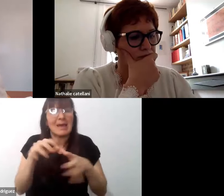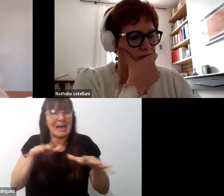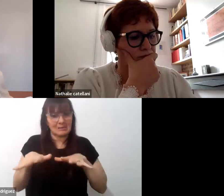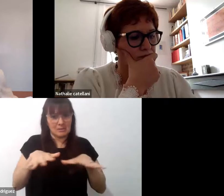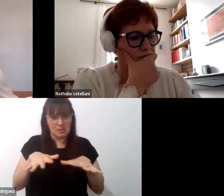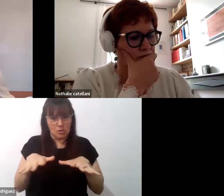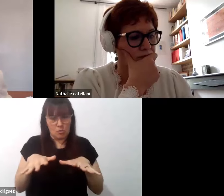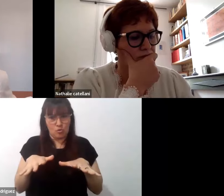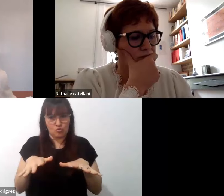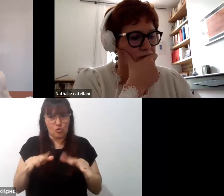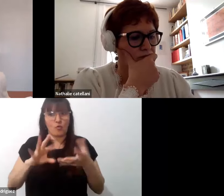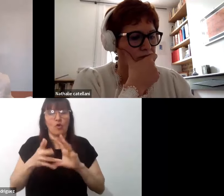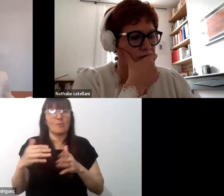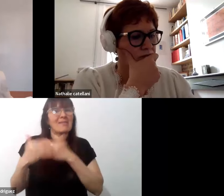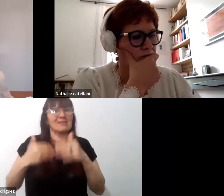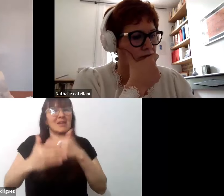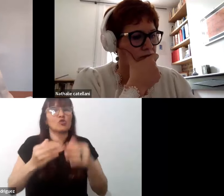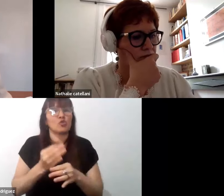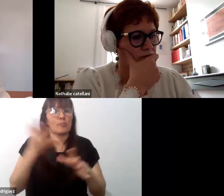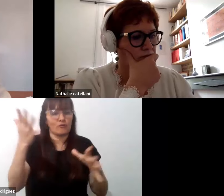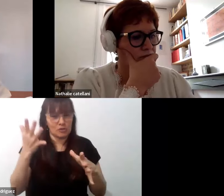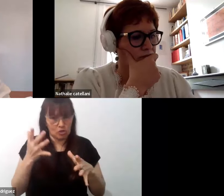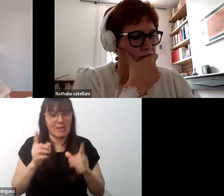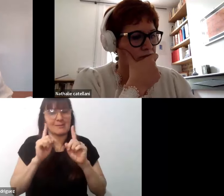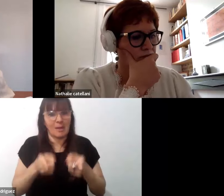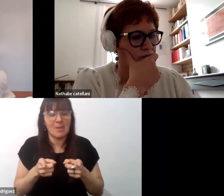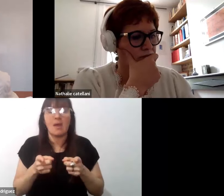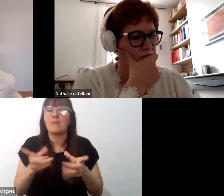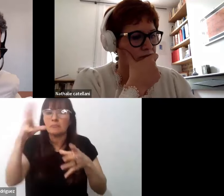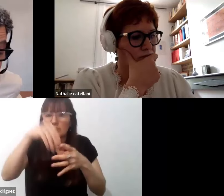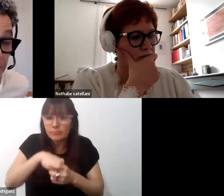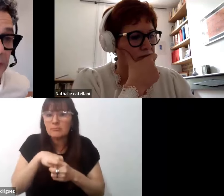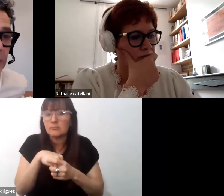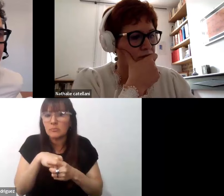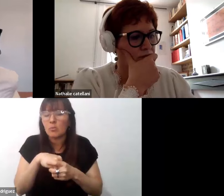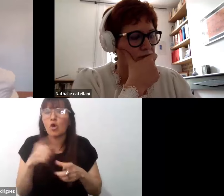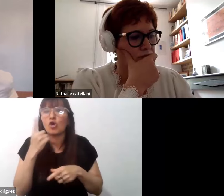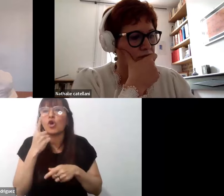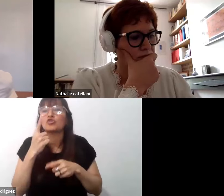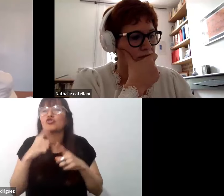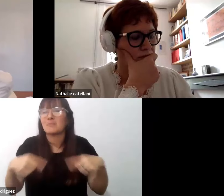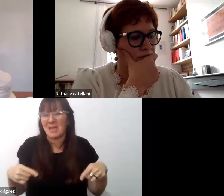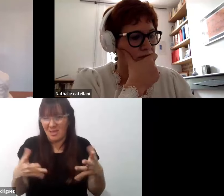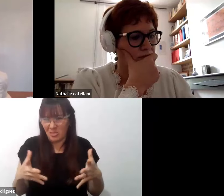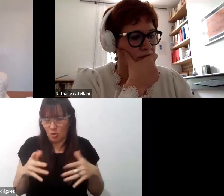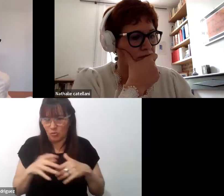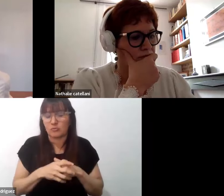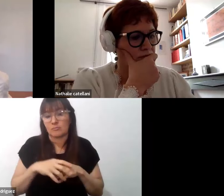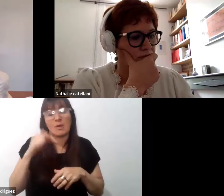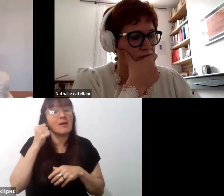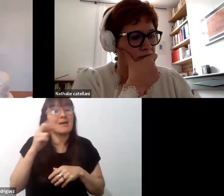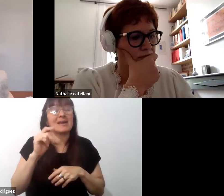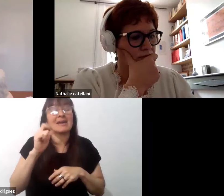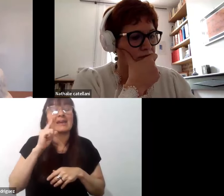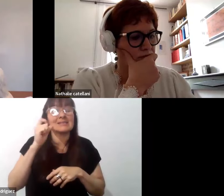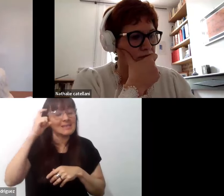desarrollo profesional, pero al mismo tiempo de coparticipación en la producción de conocimiento, ¿no? Graciela Batallán desde la Universidad